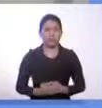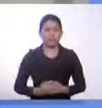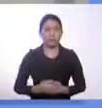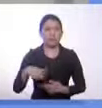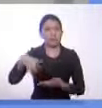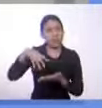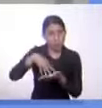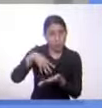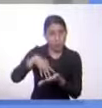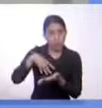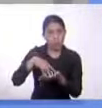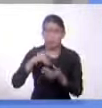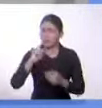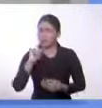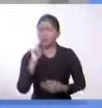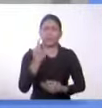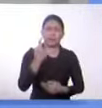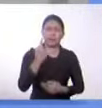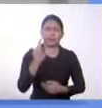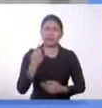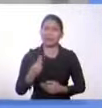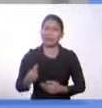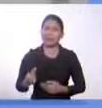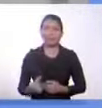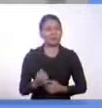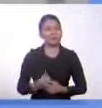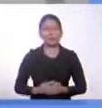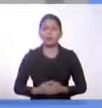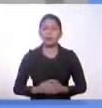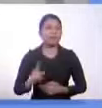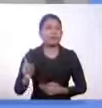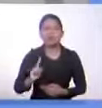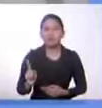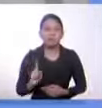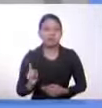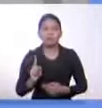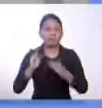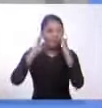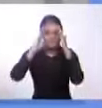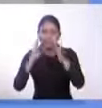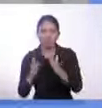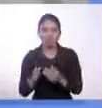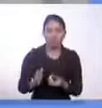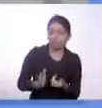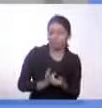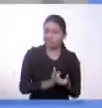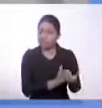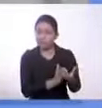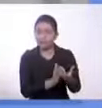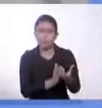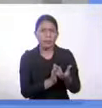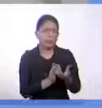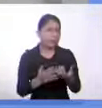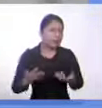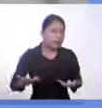pueblos originarios y que desgraciadamente no han querido escucharlos y que por lo cual necesariamente hoy más que nunca